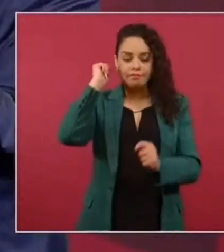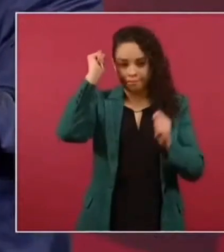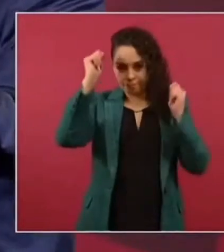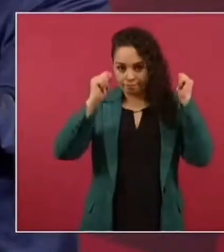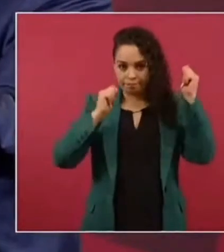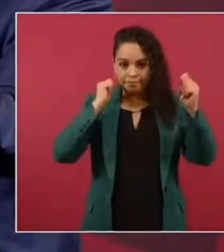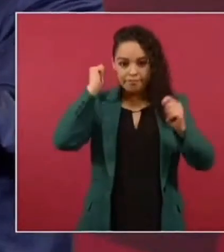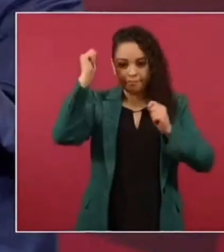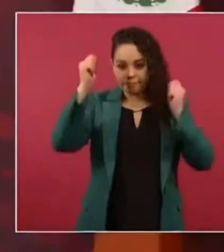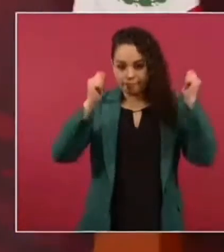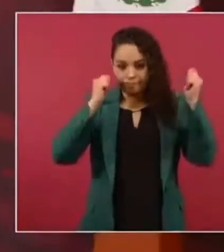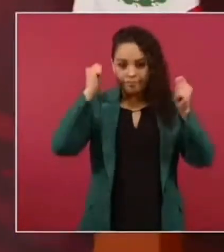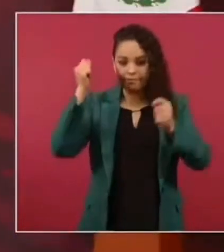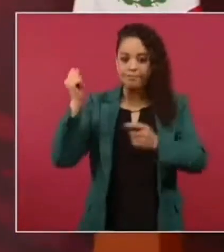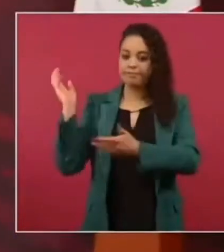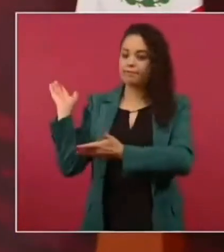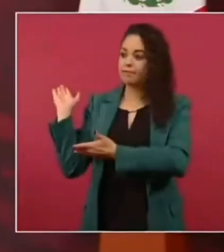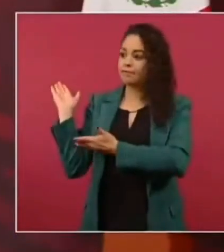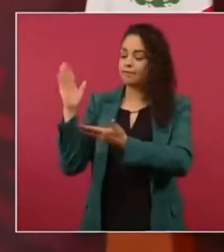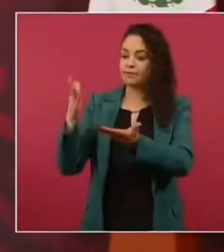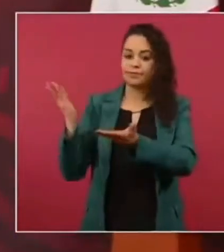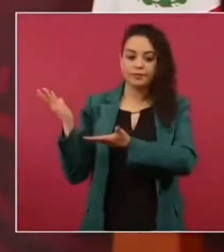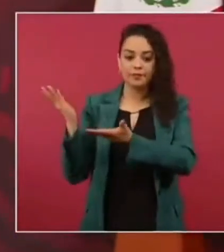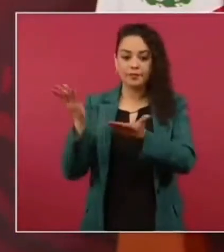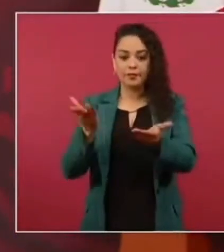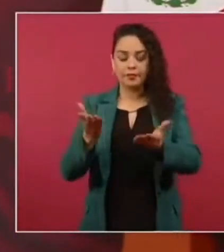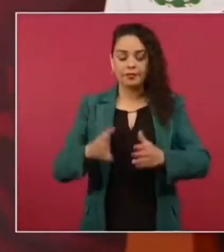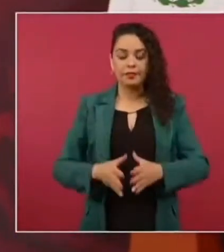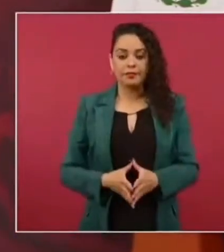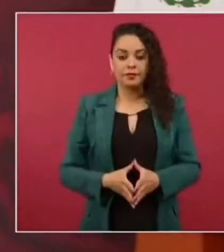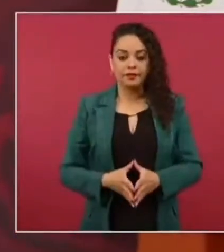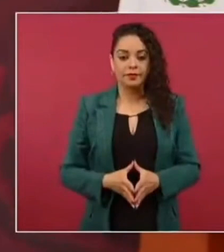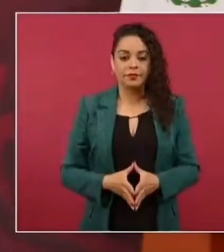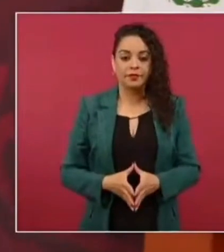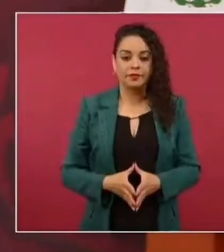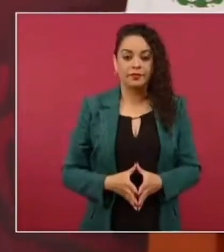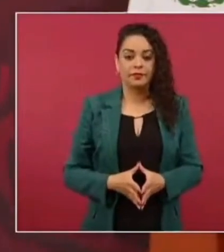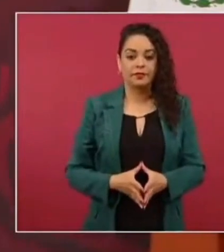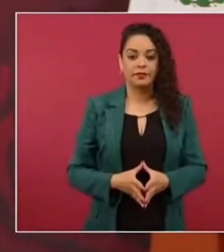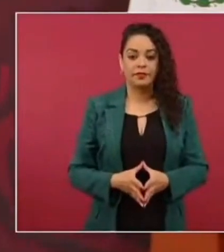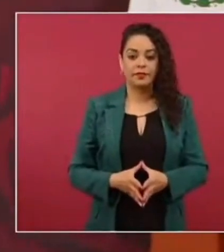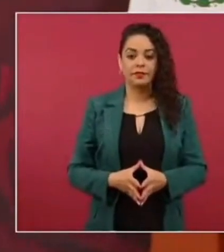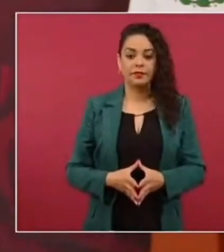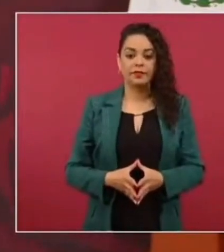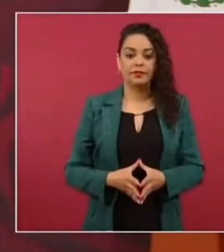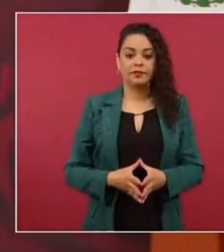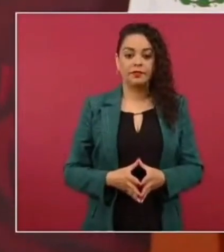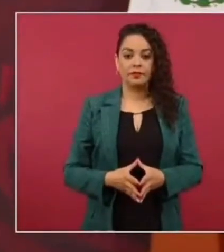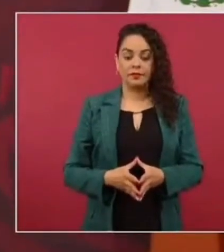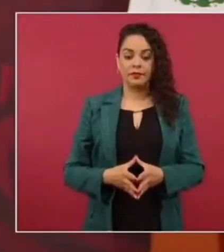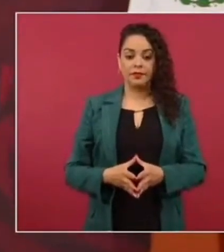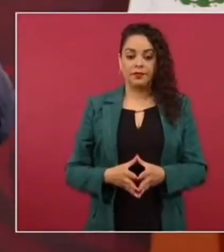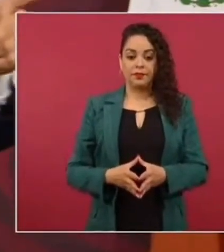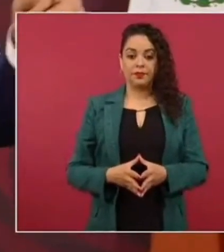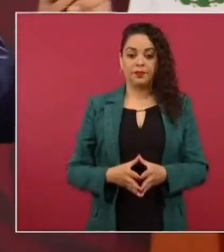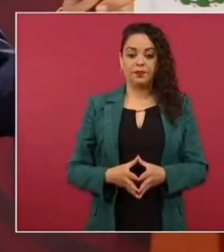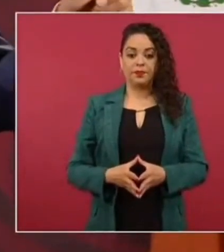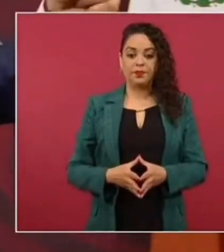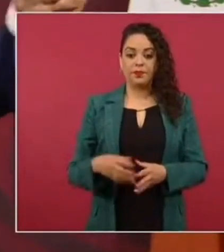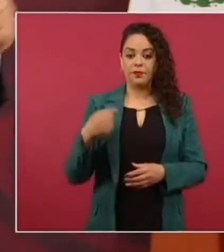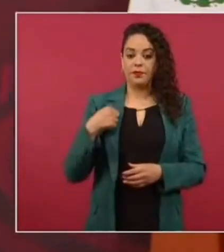les voy a contar algo que vimos este fin de semana que me lo